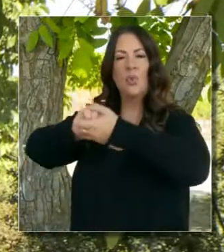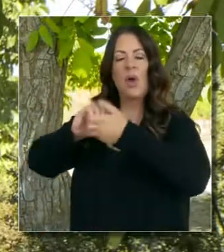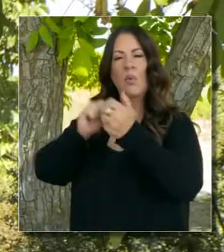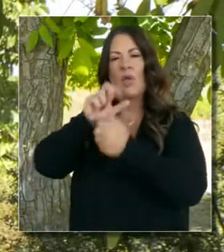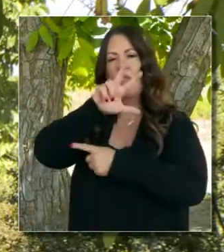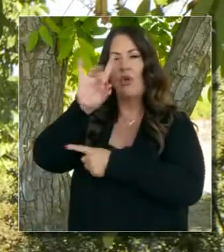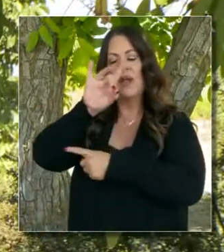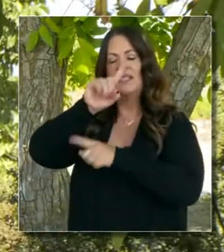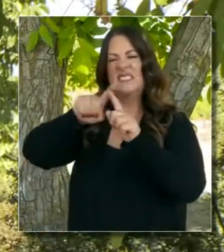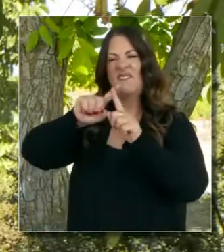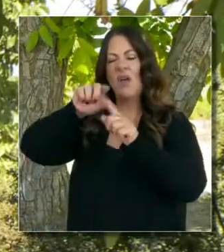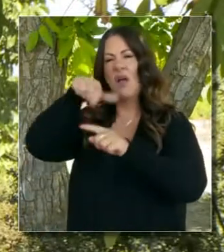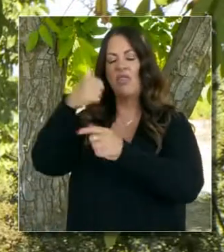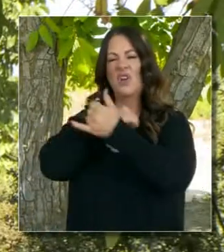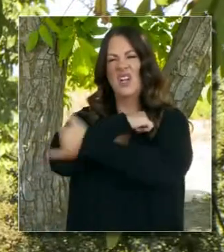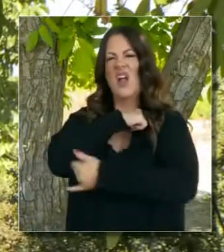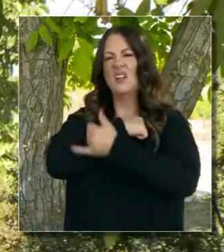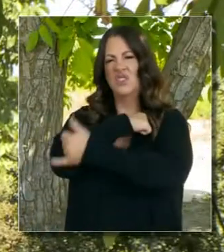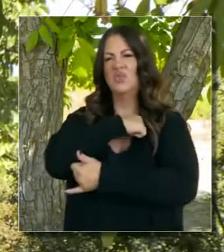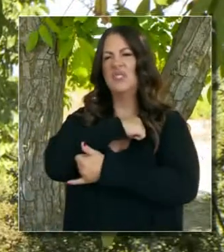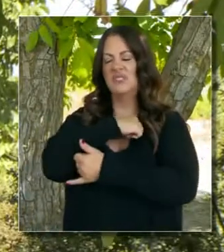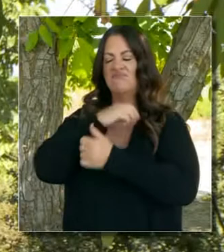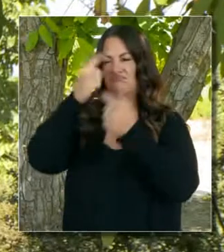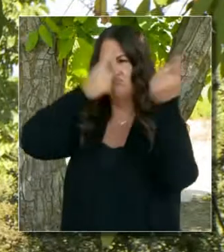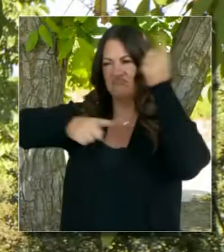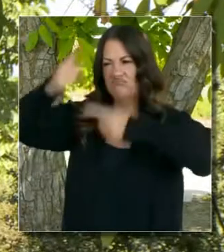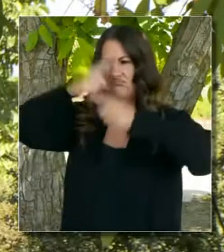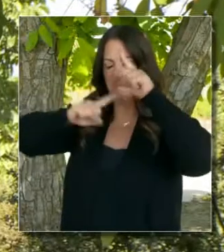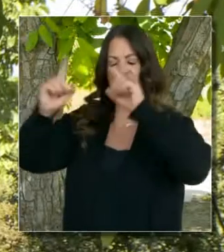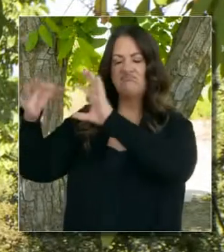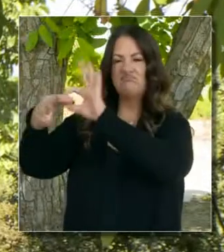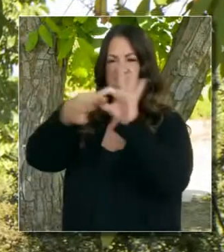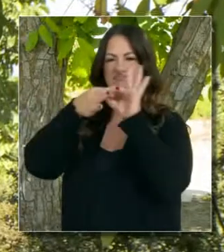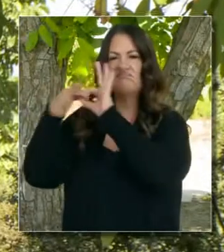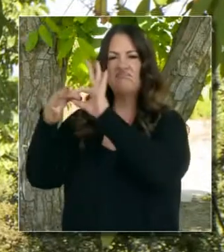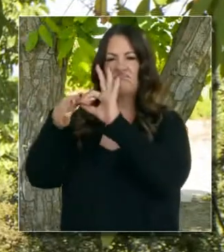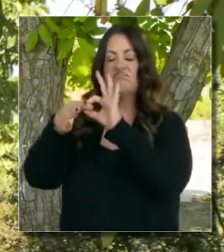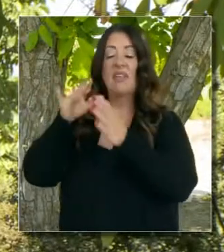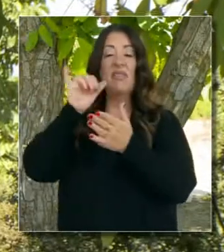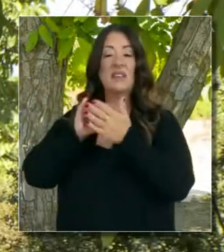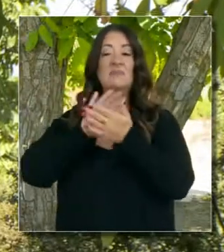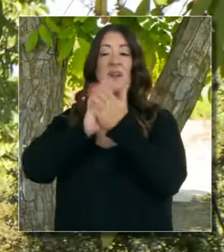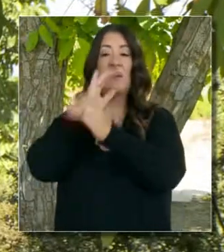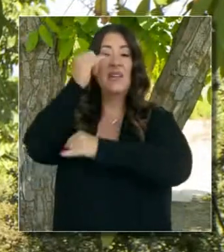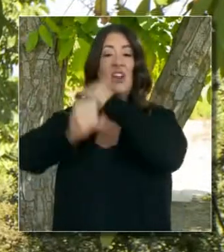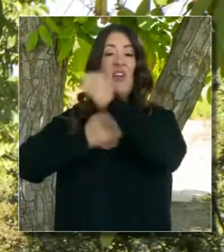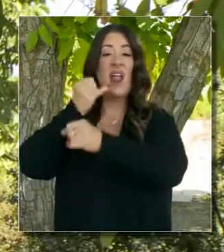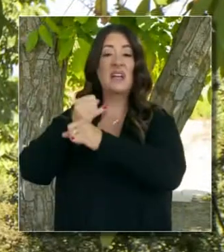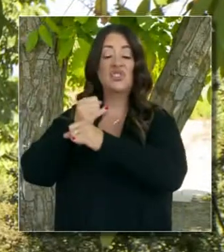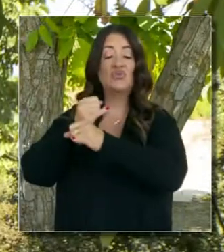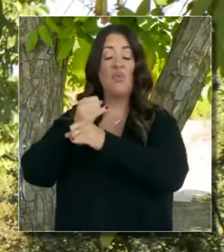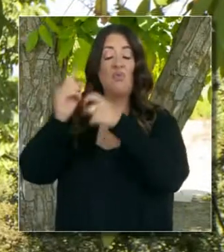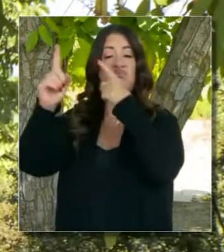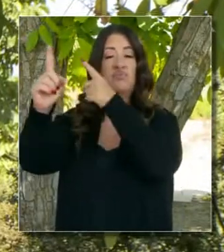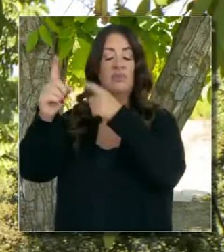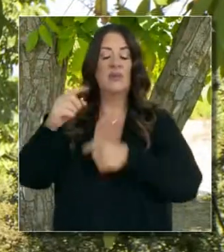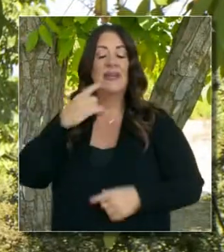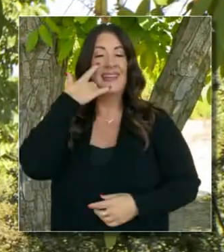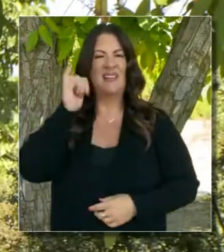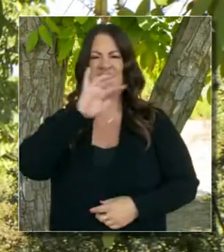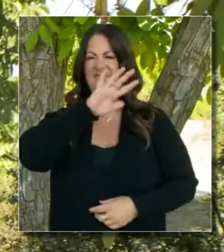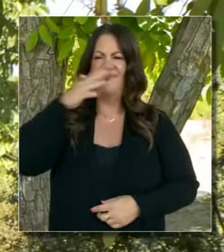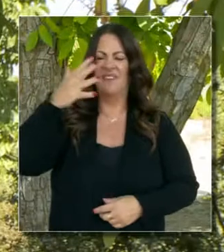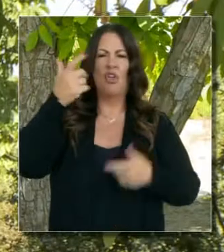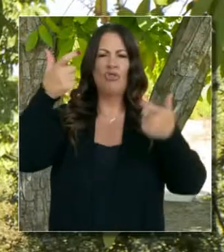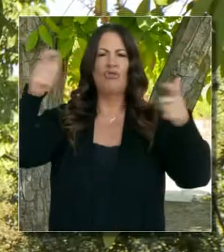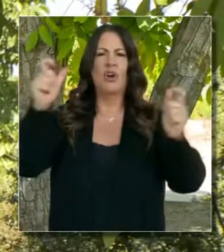del planeta, 38 países nos harán lo mismo. Este es un movimiento internacional. California, como